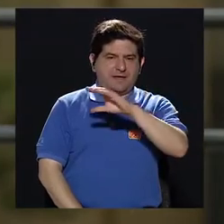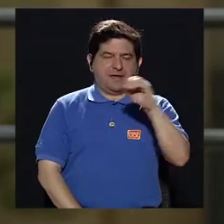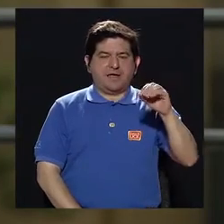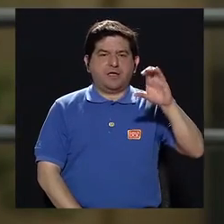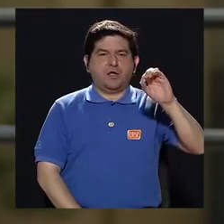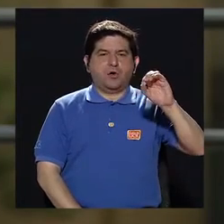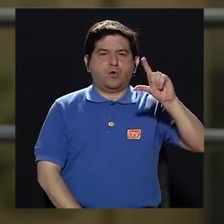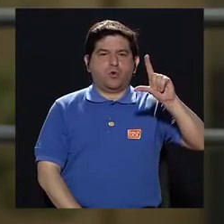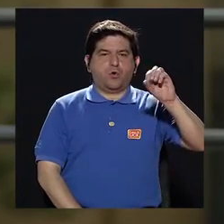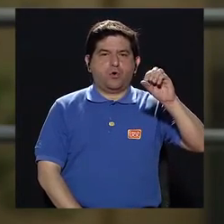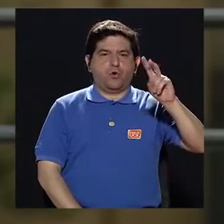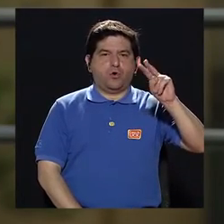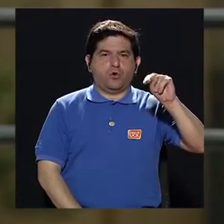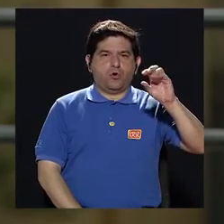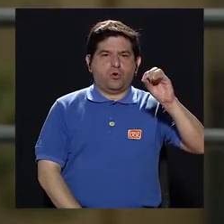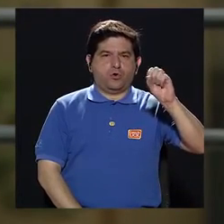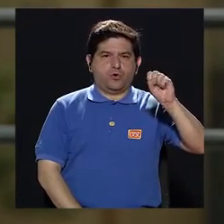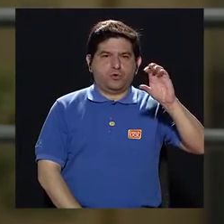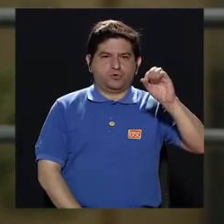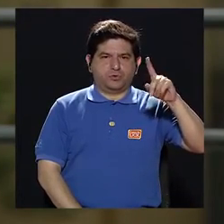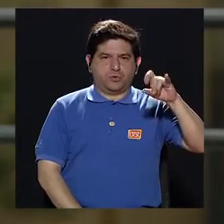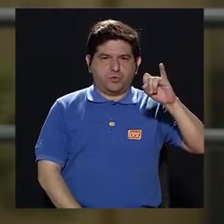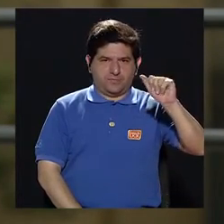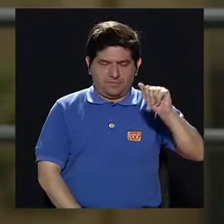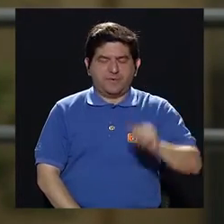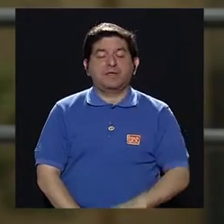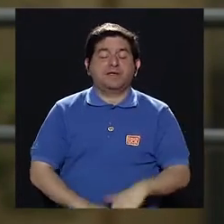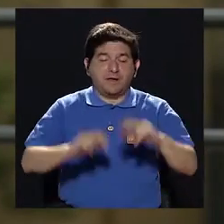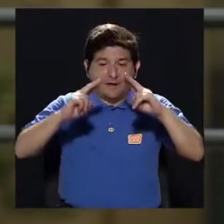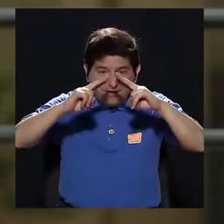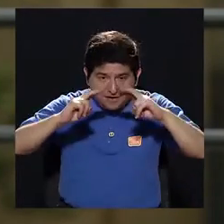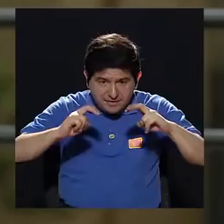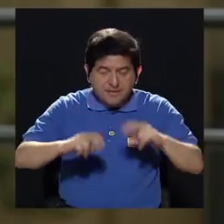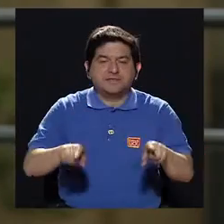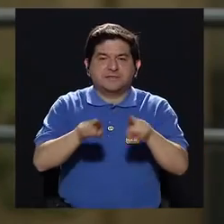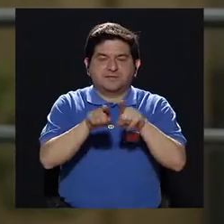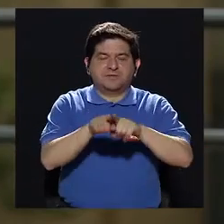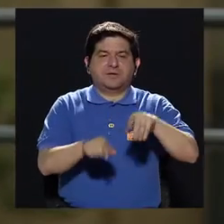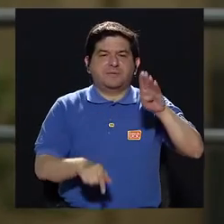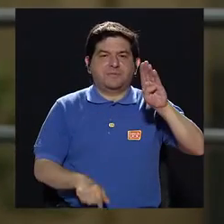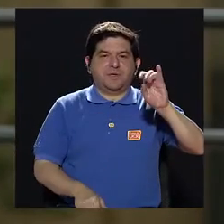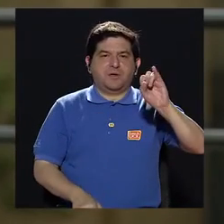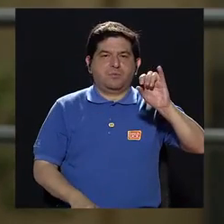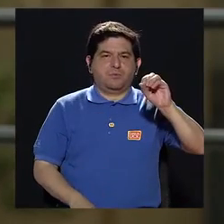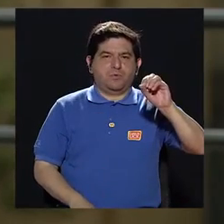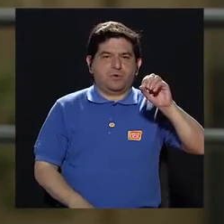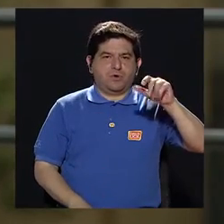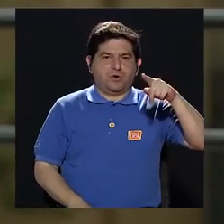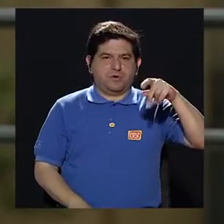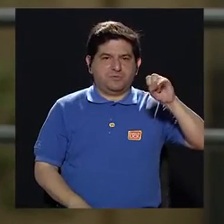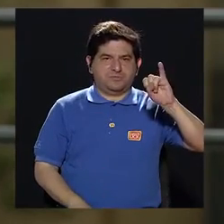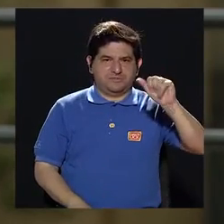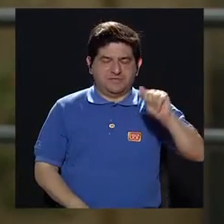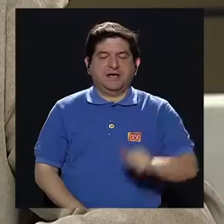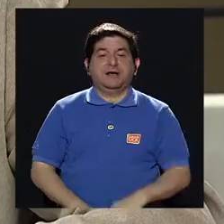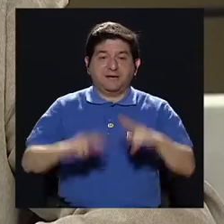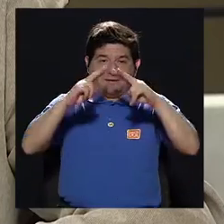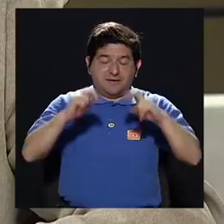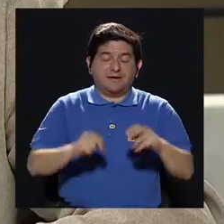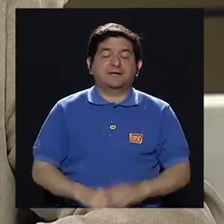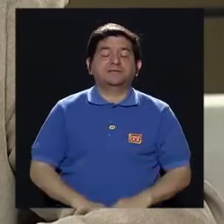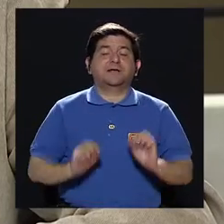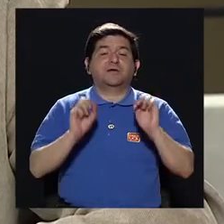biopsia. Lo más importante es que se haga una toma de biopsia para verificar el diagnóstico de Cusi o Crown. Claro.